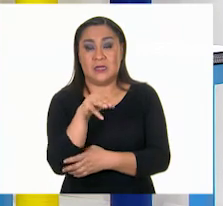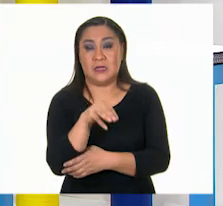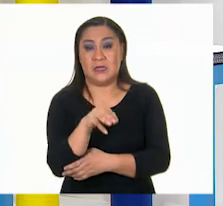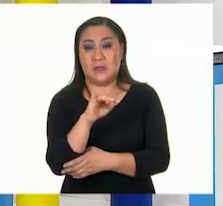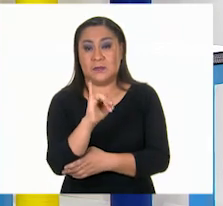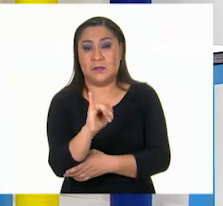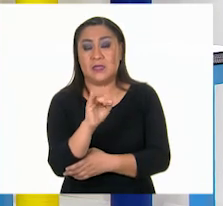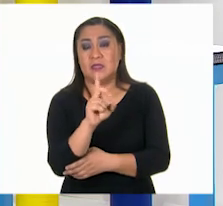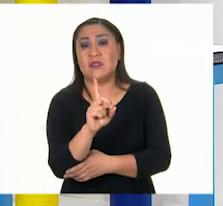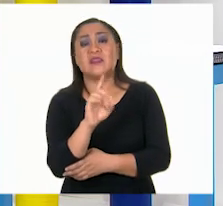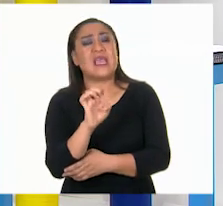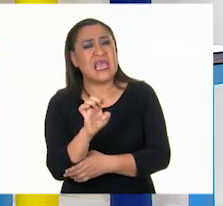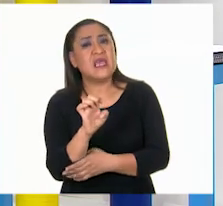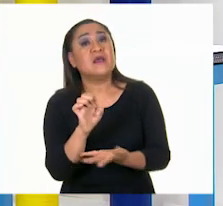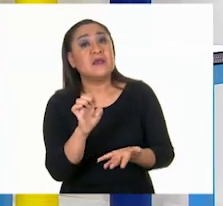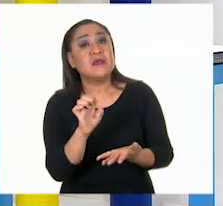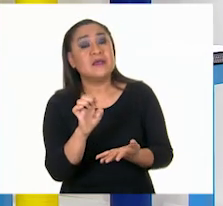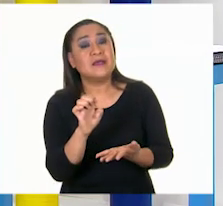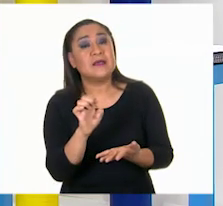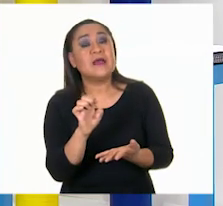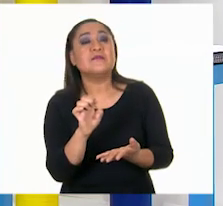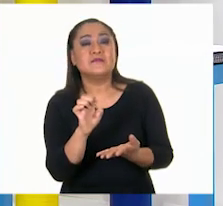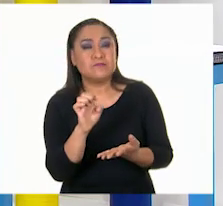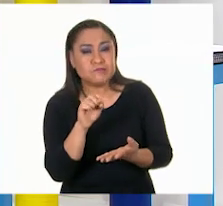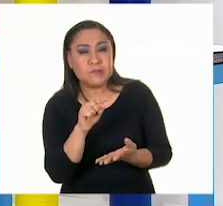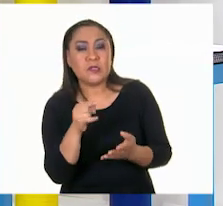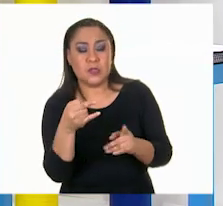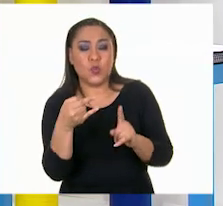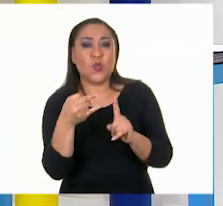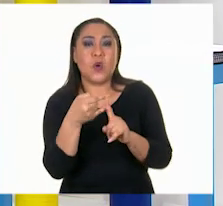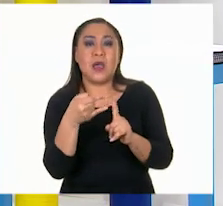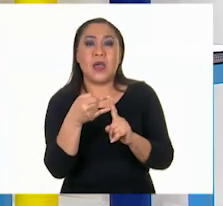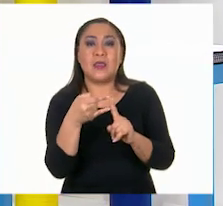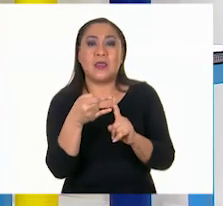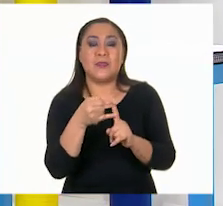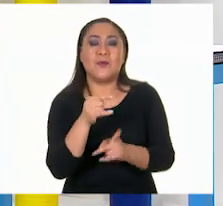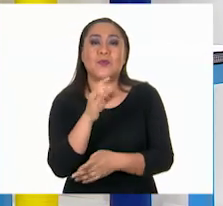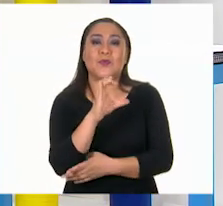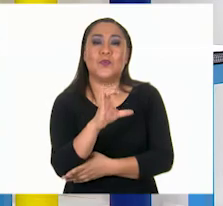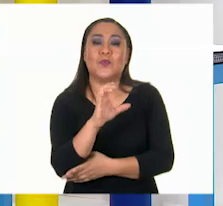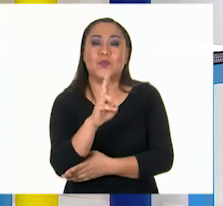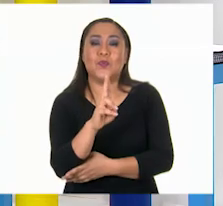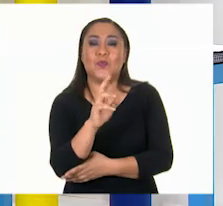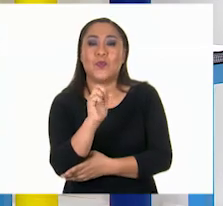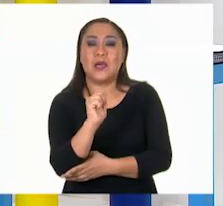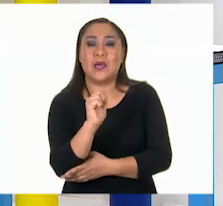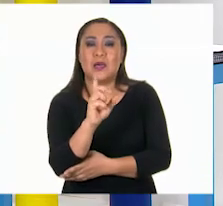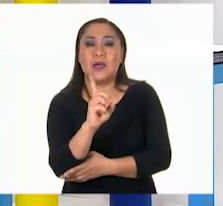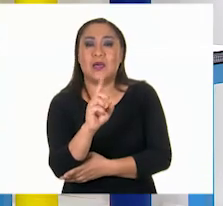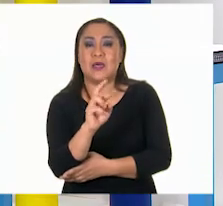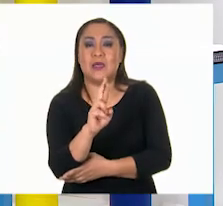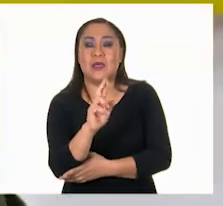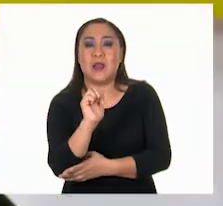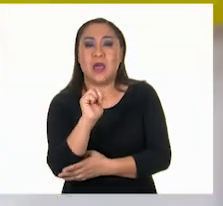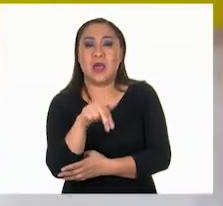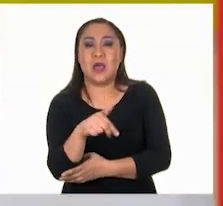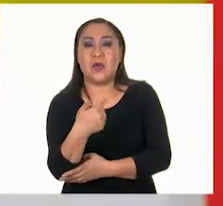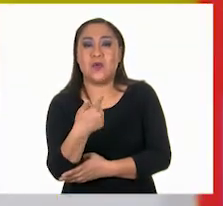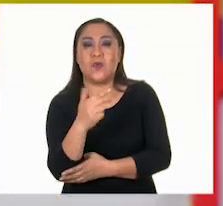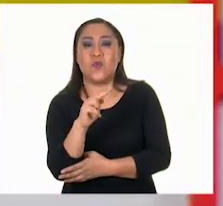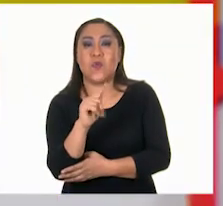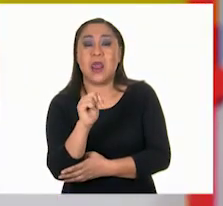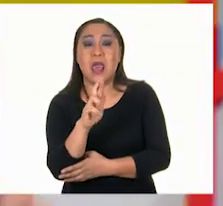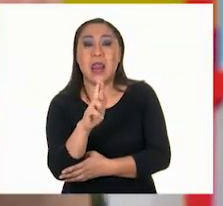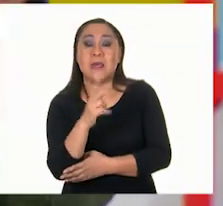¿Cómo? ¿Pirámide qué? Pirámide. Esta debe de ser una pirámide cuadrangular. Cuadrangular, porque la base le da el